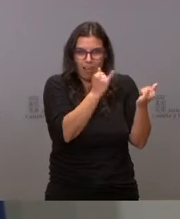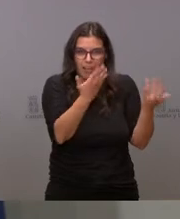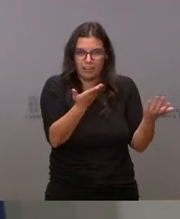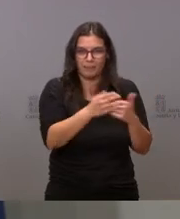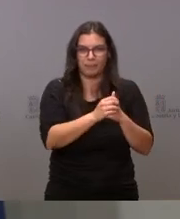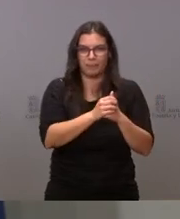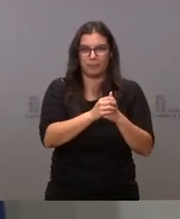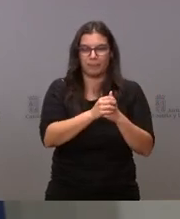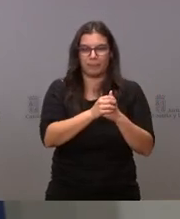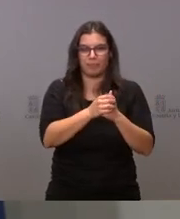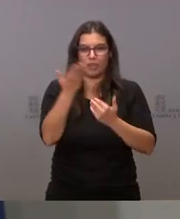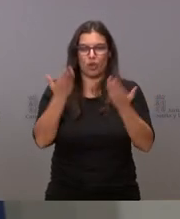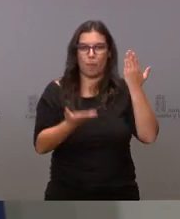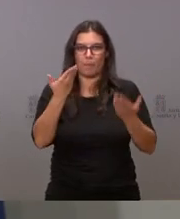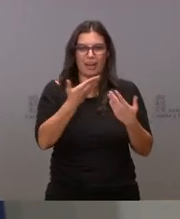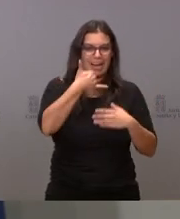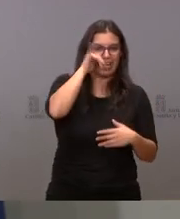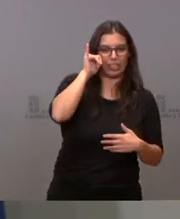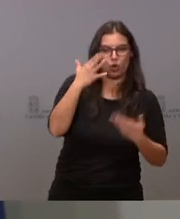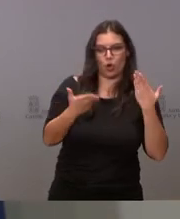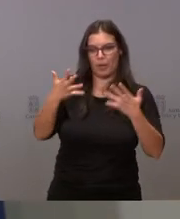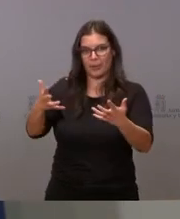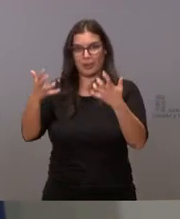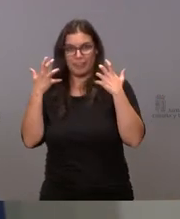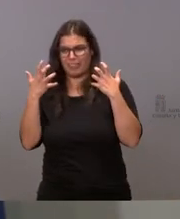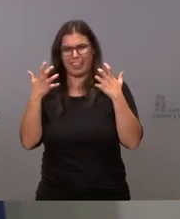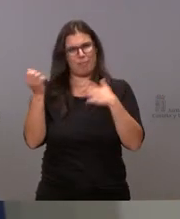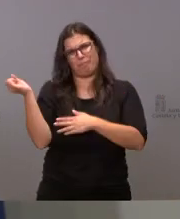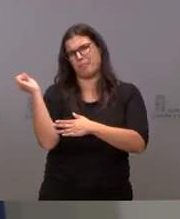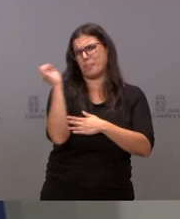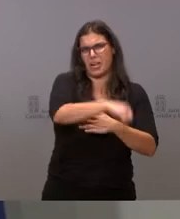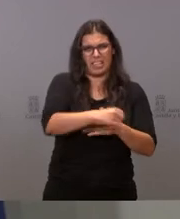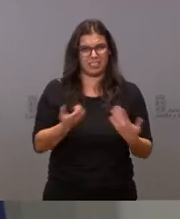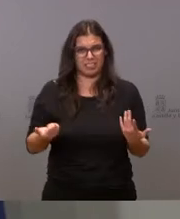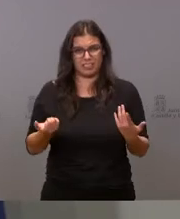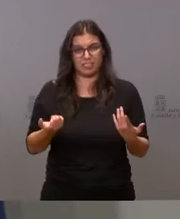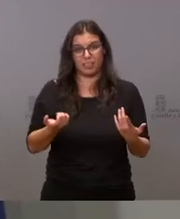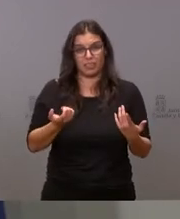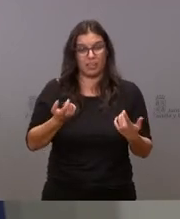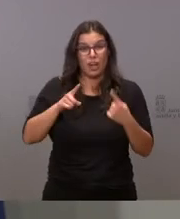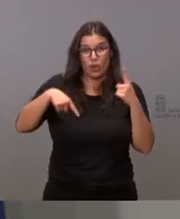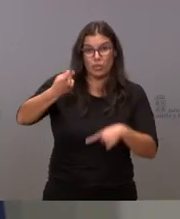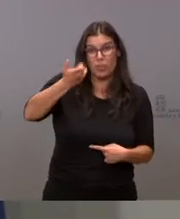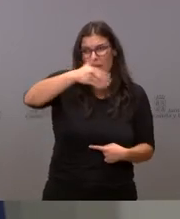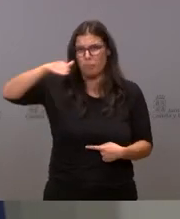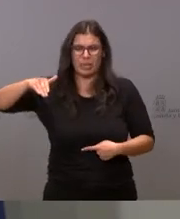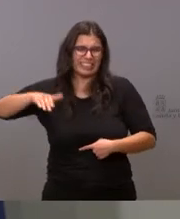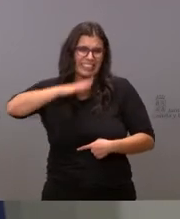relación riesgo-beneficio de la vacuna es tan palmaria es tan evidente la reducción de la letalidad ha sido tan abrumadora